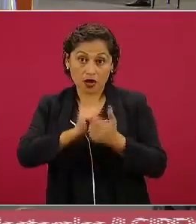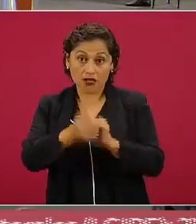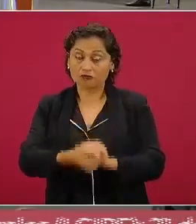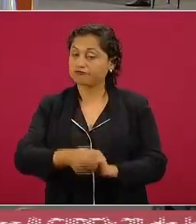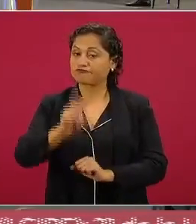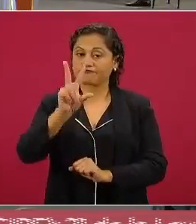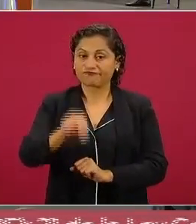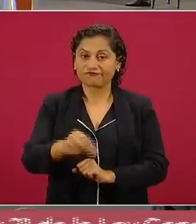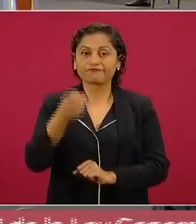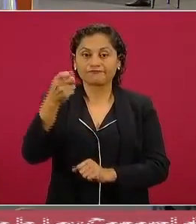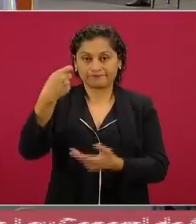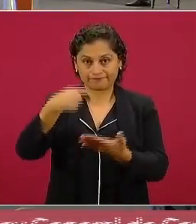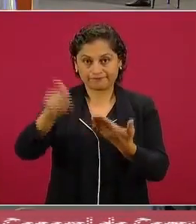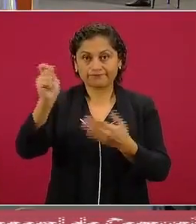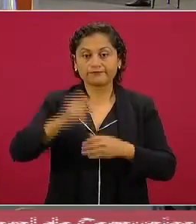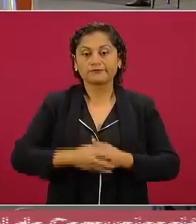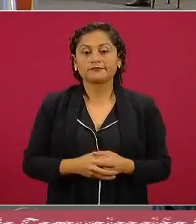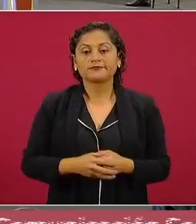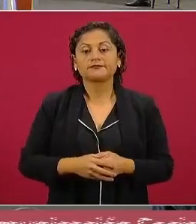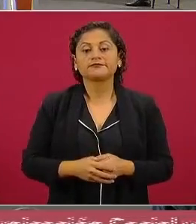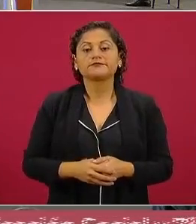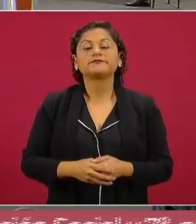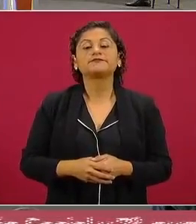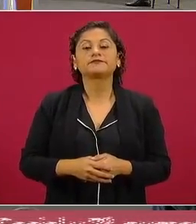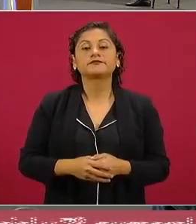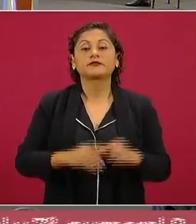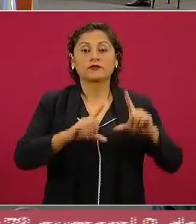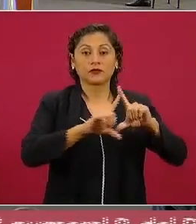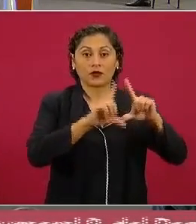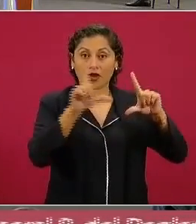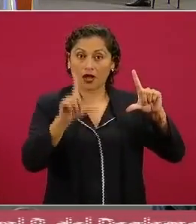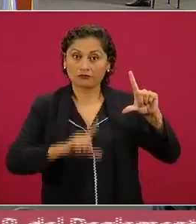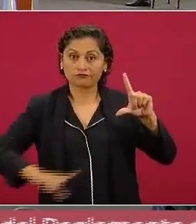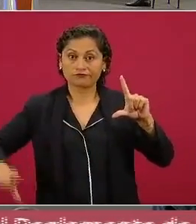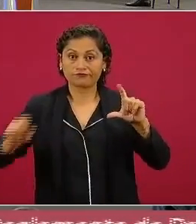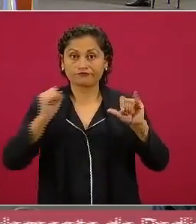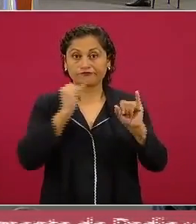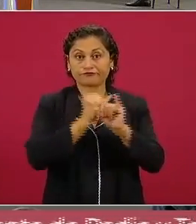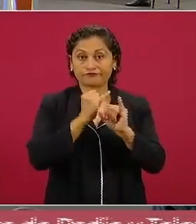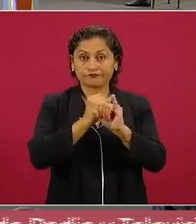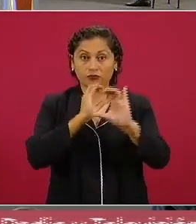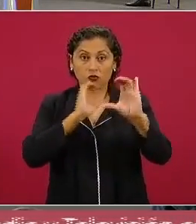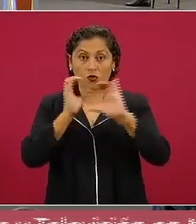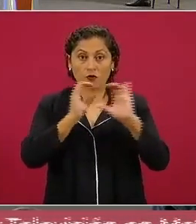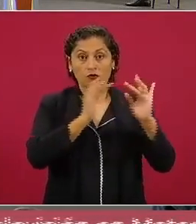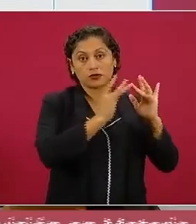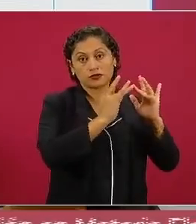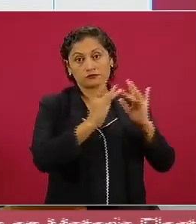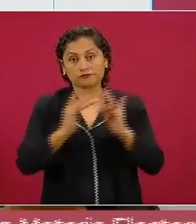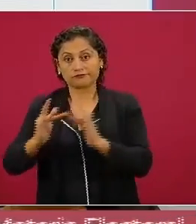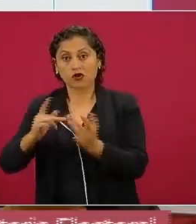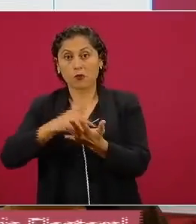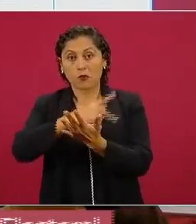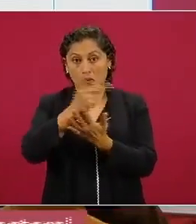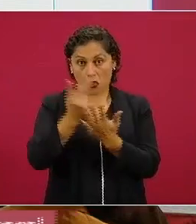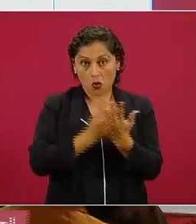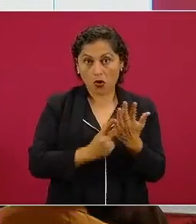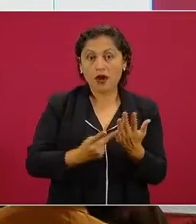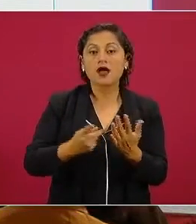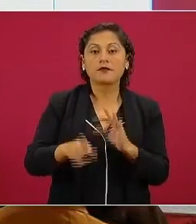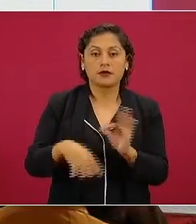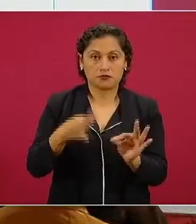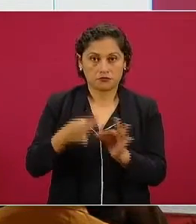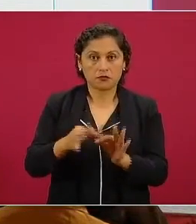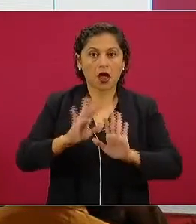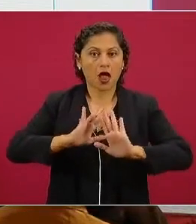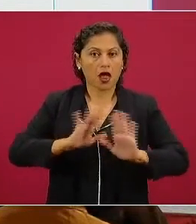habrá cobertura universal en telecomunicaciones internet internet para todos ya tenemos